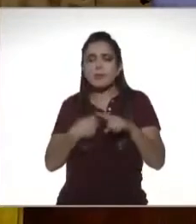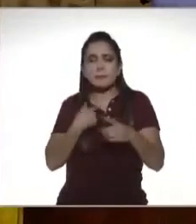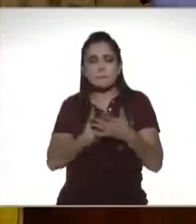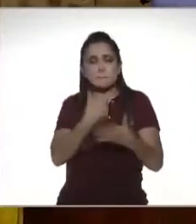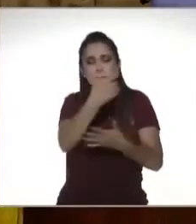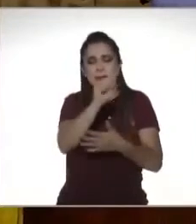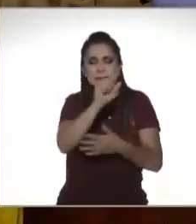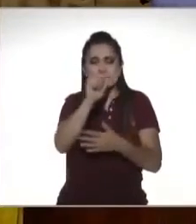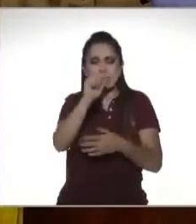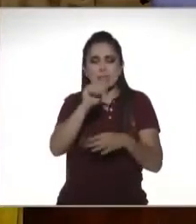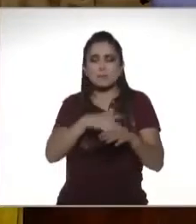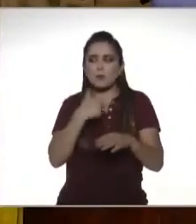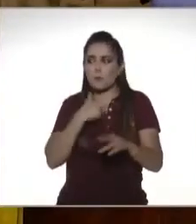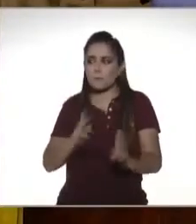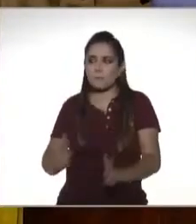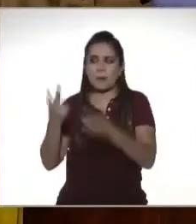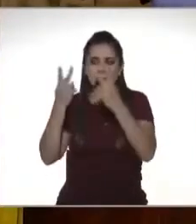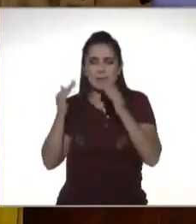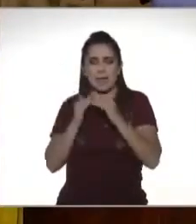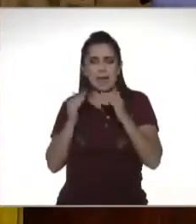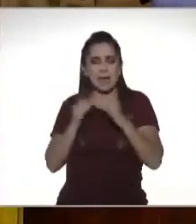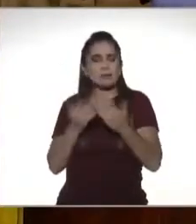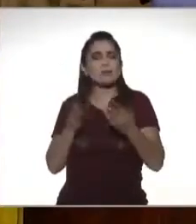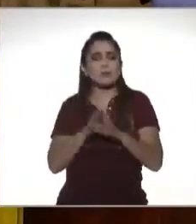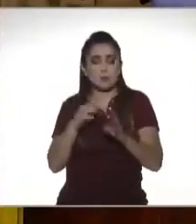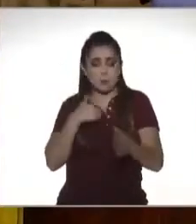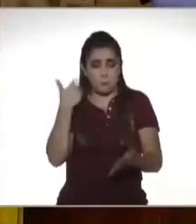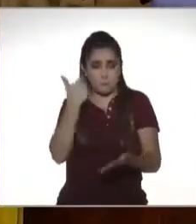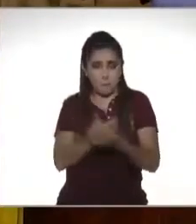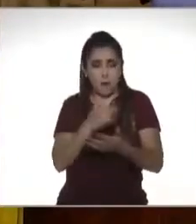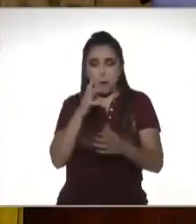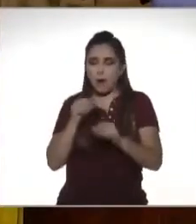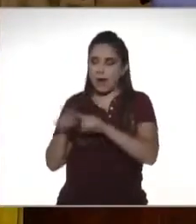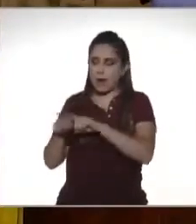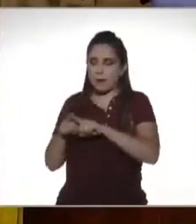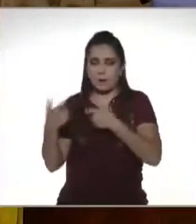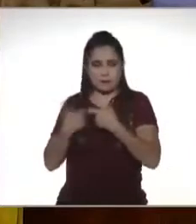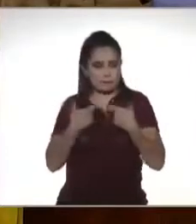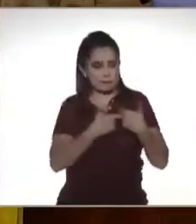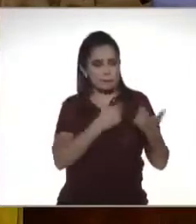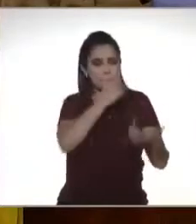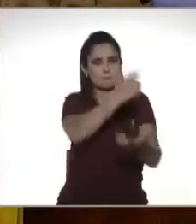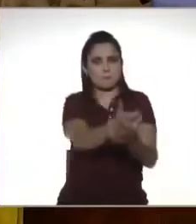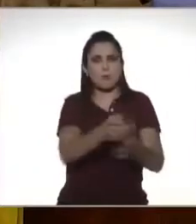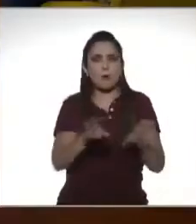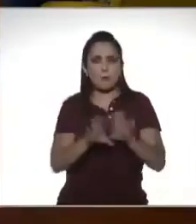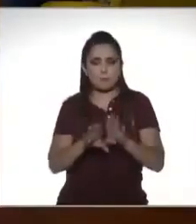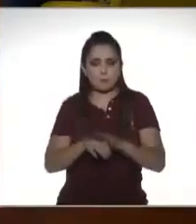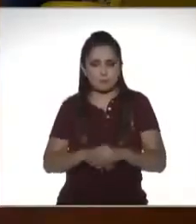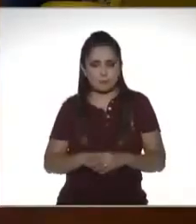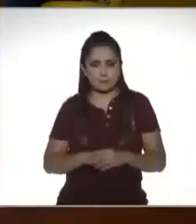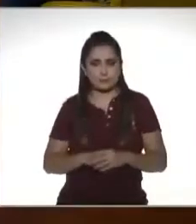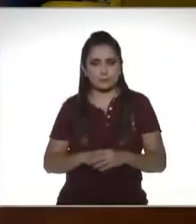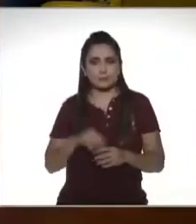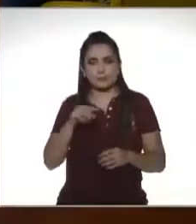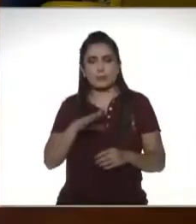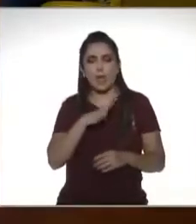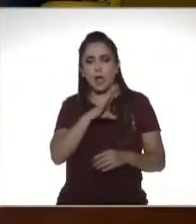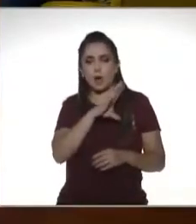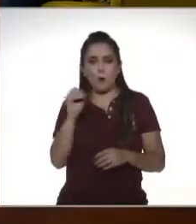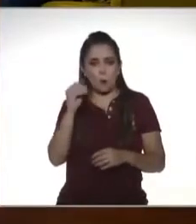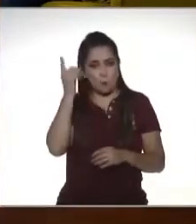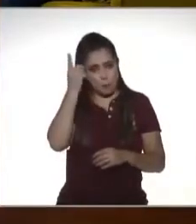por llevar a cabo este traspaso de dinero lo pago yo o mis hermanos son los que tienen que pagarlo bueno ahí seguramente hay una copropiedad